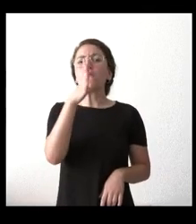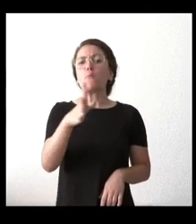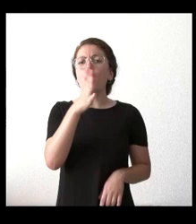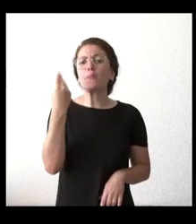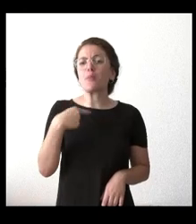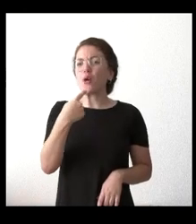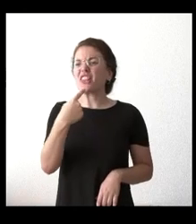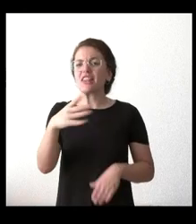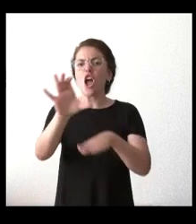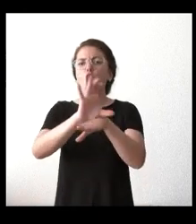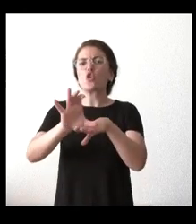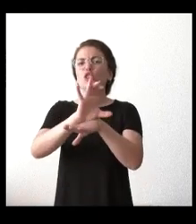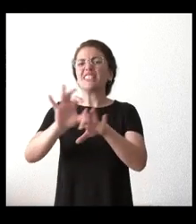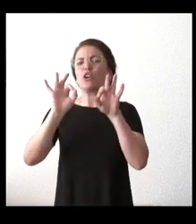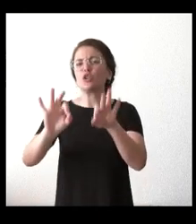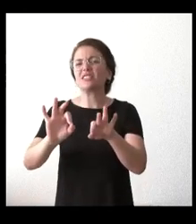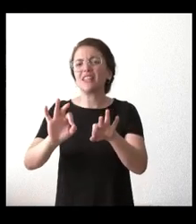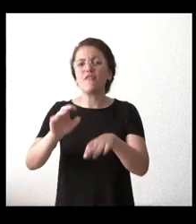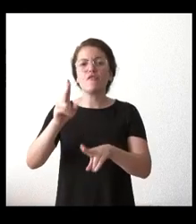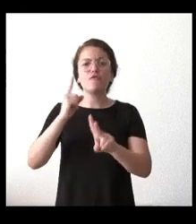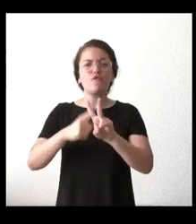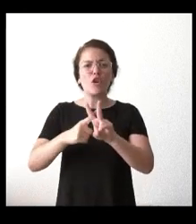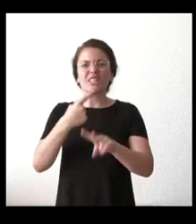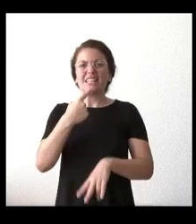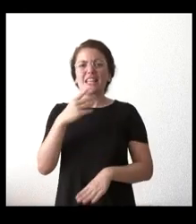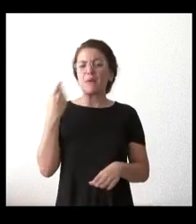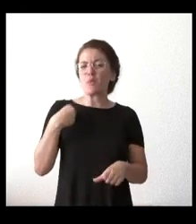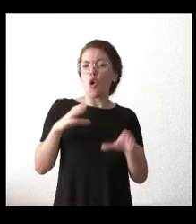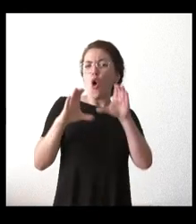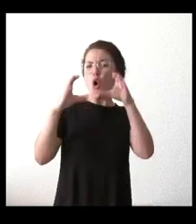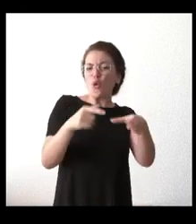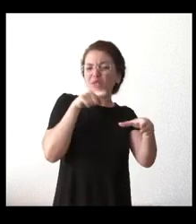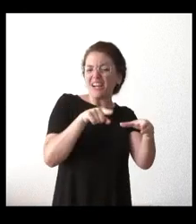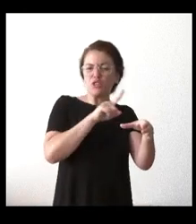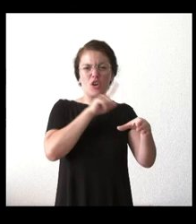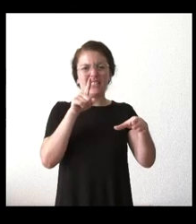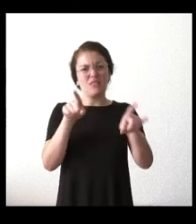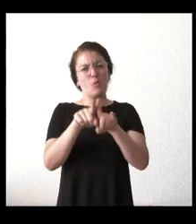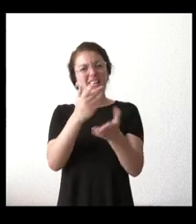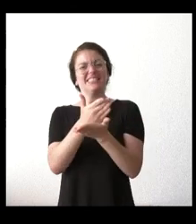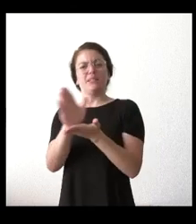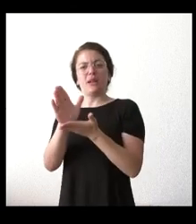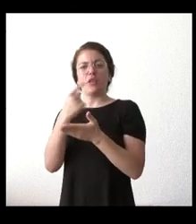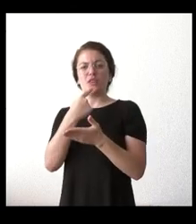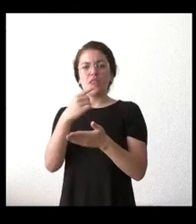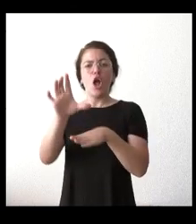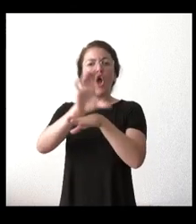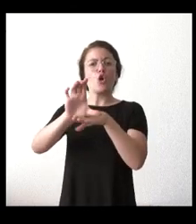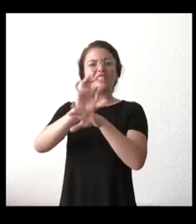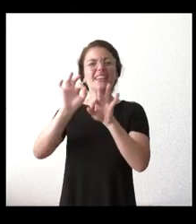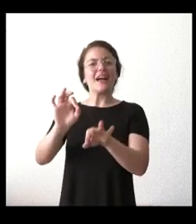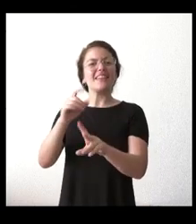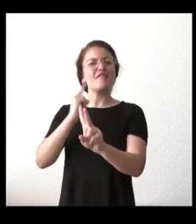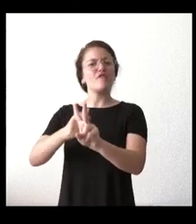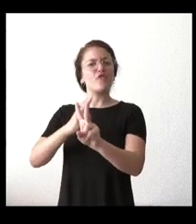de Vox. O era como muy explícito no hablar de la Junta en su conjunto, sino separar en concreto las consejerías de Vox de lo que